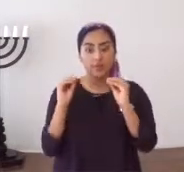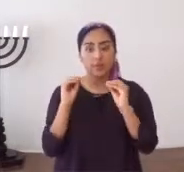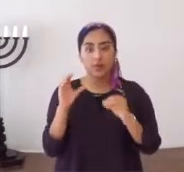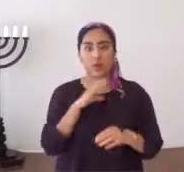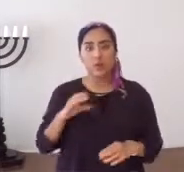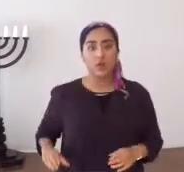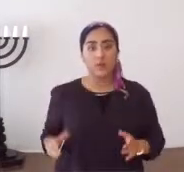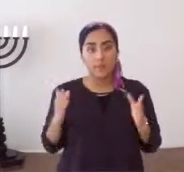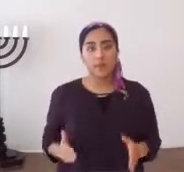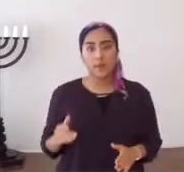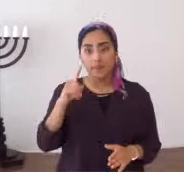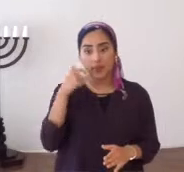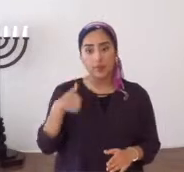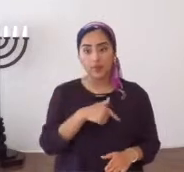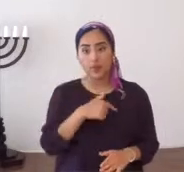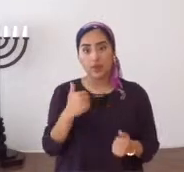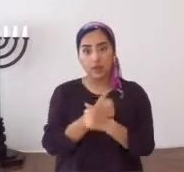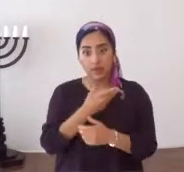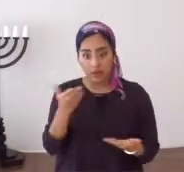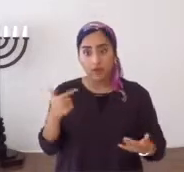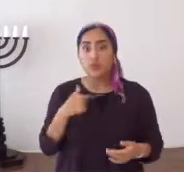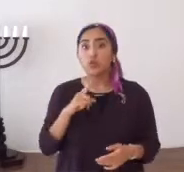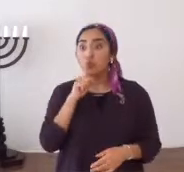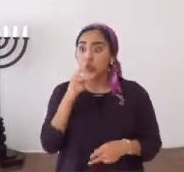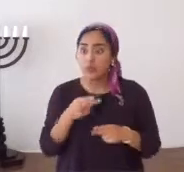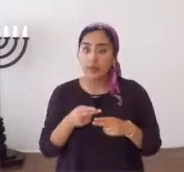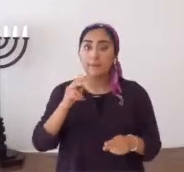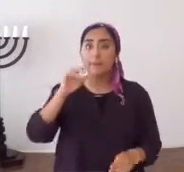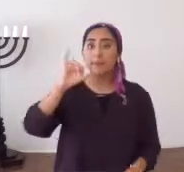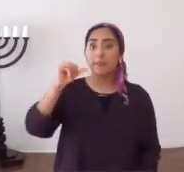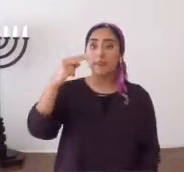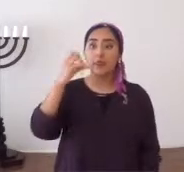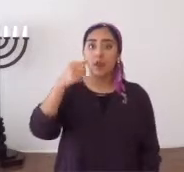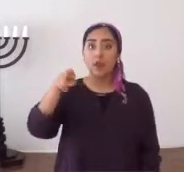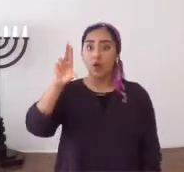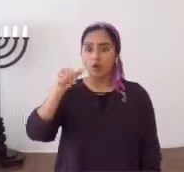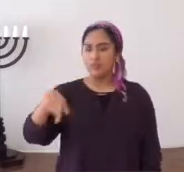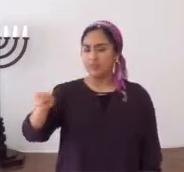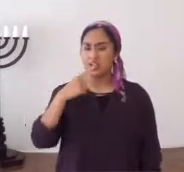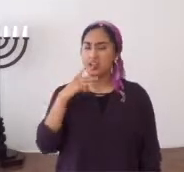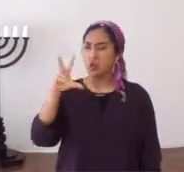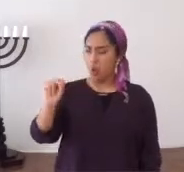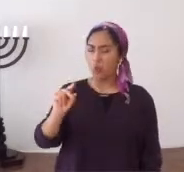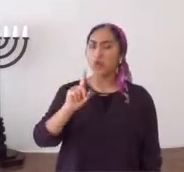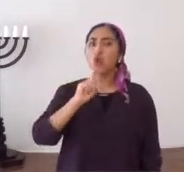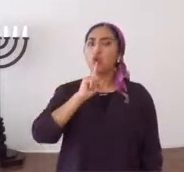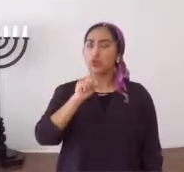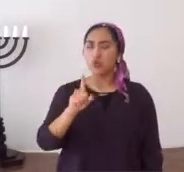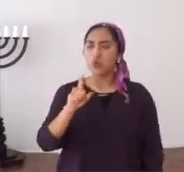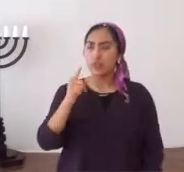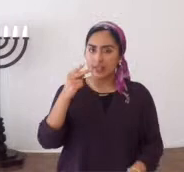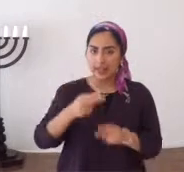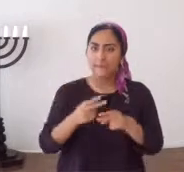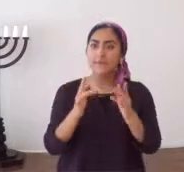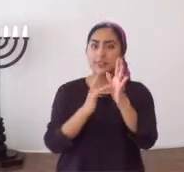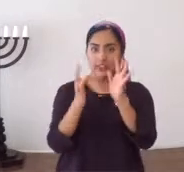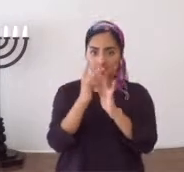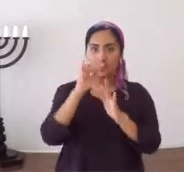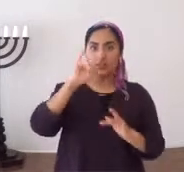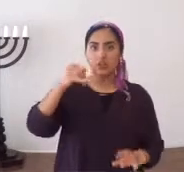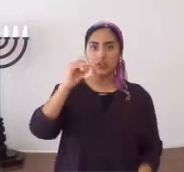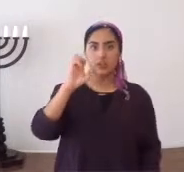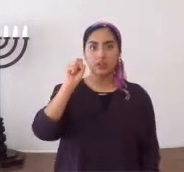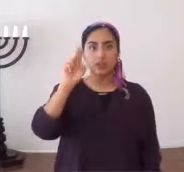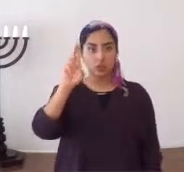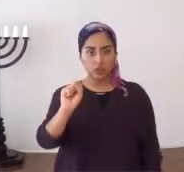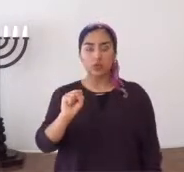ministramos a los cristianos, porque les amamos y decimos, su nombre es Yahshua. Ellos nos dicen, no, el nombre no es Yahshua, el nombre es